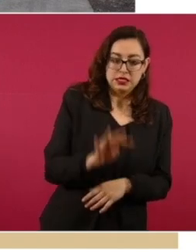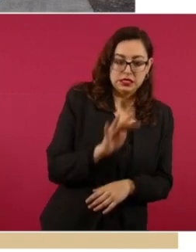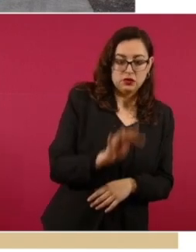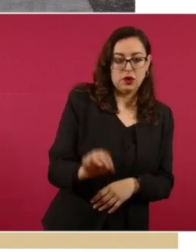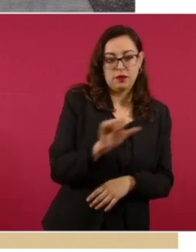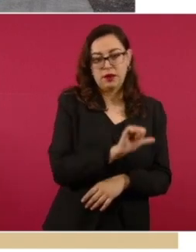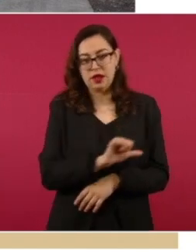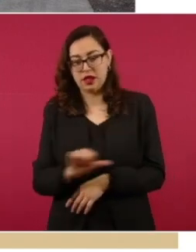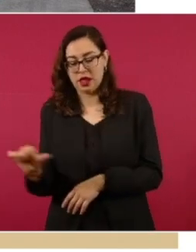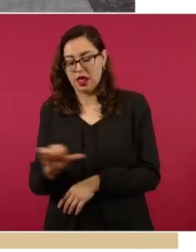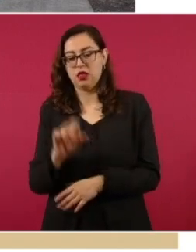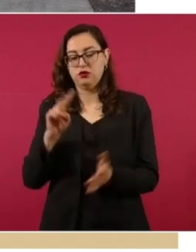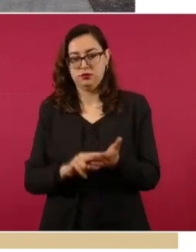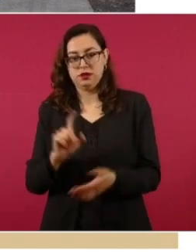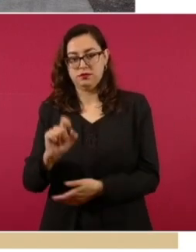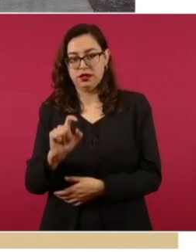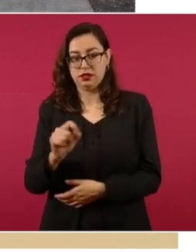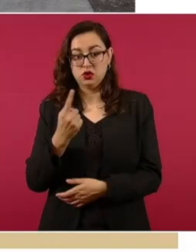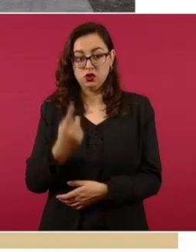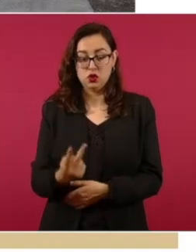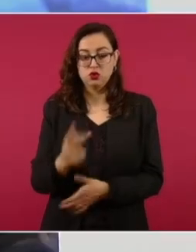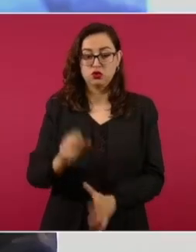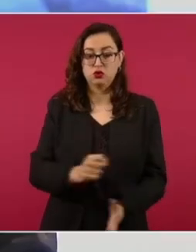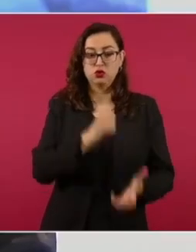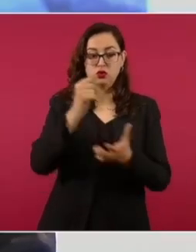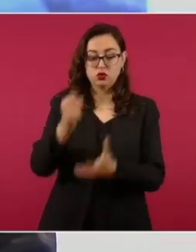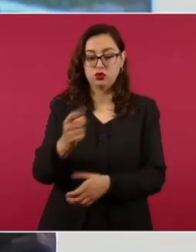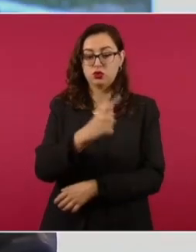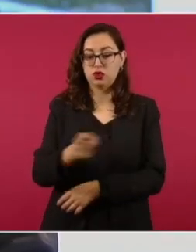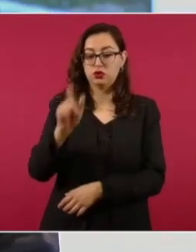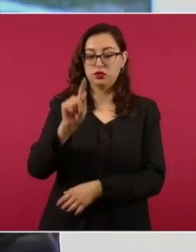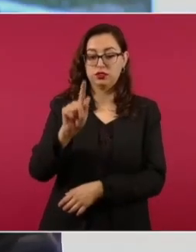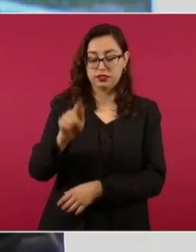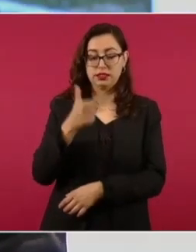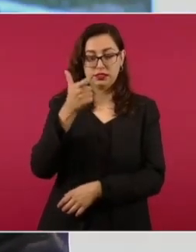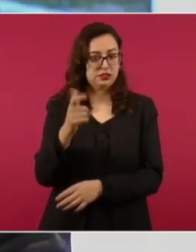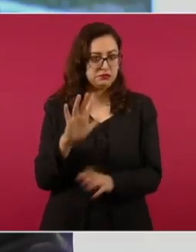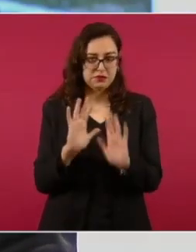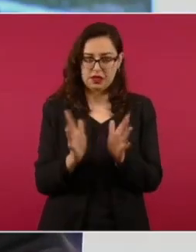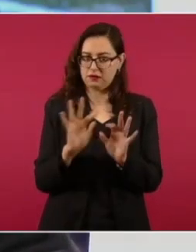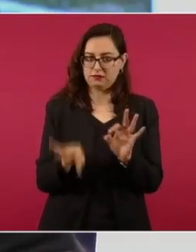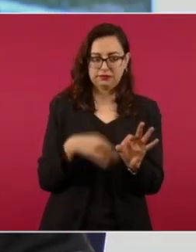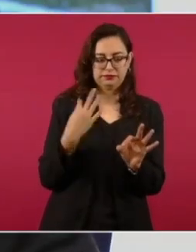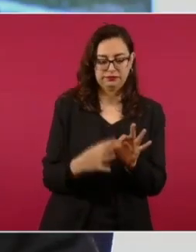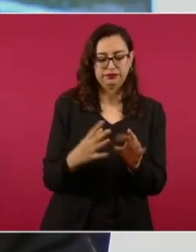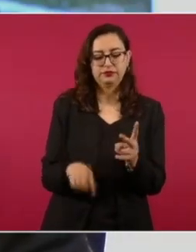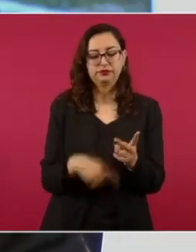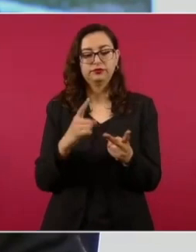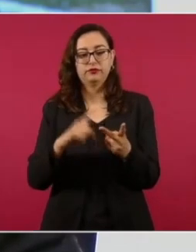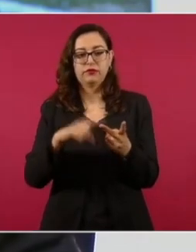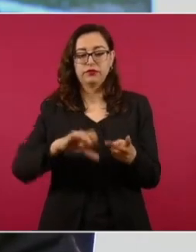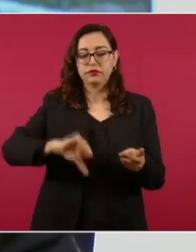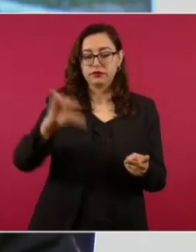177 millones de pesos. La segunda obra que se termina el día de hoy es la carretera México 187,